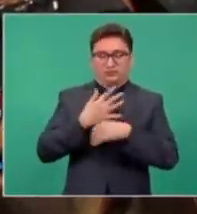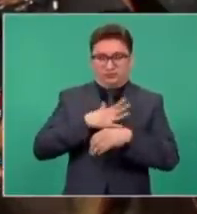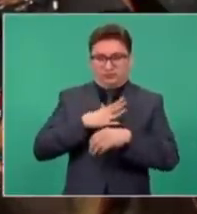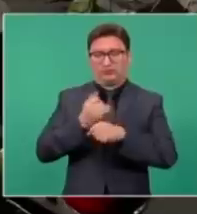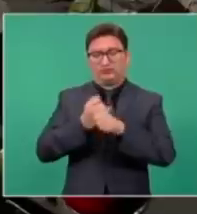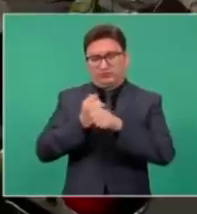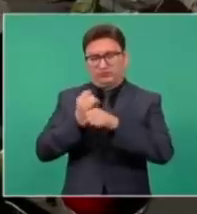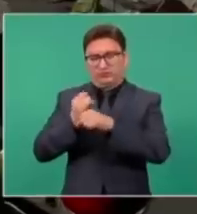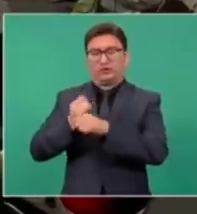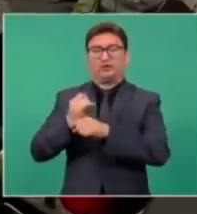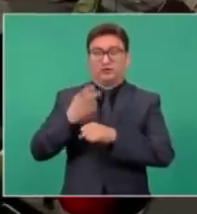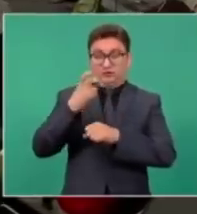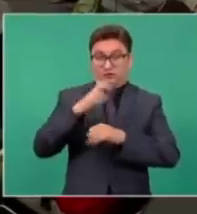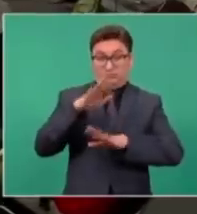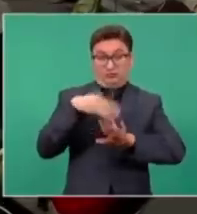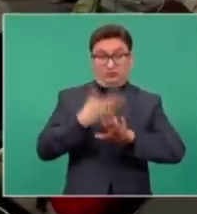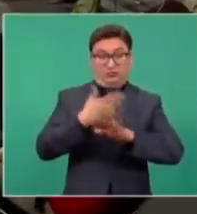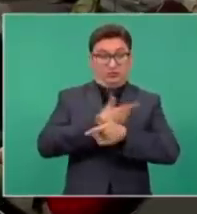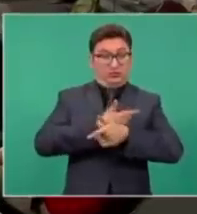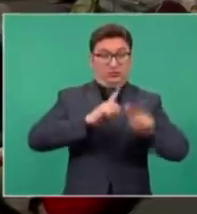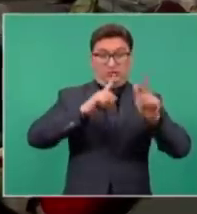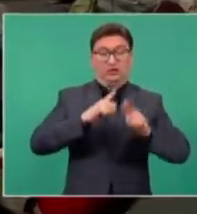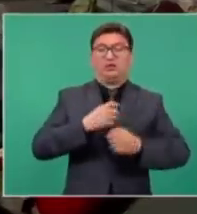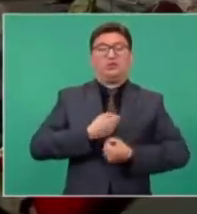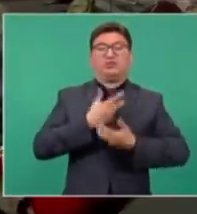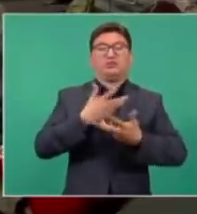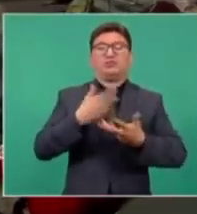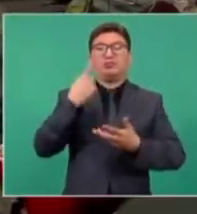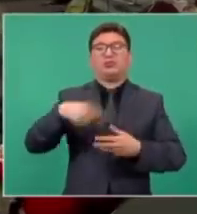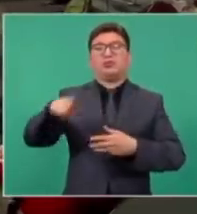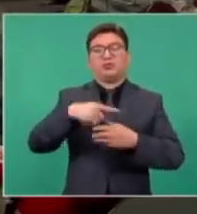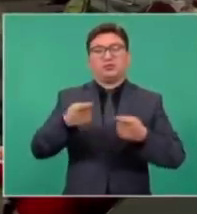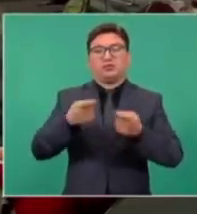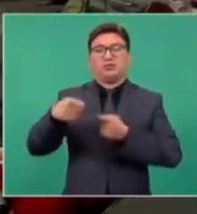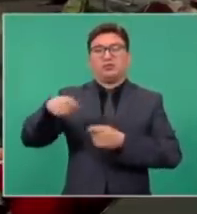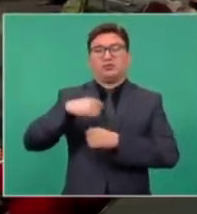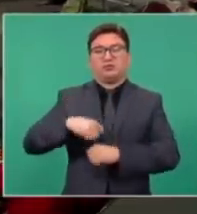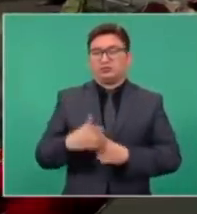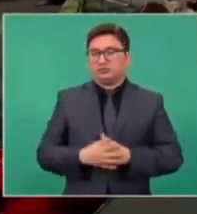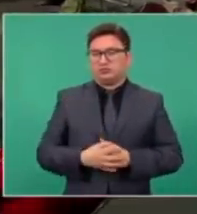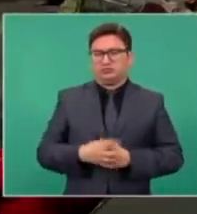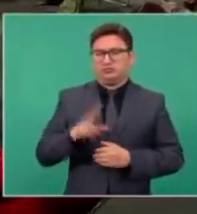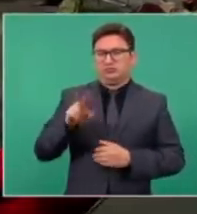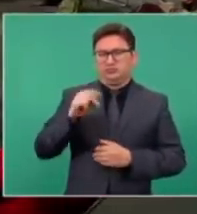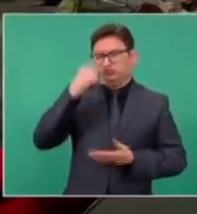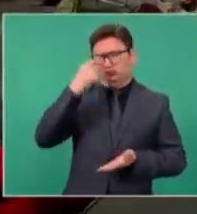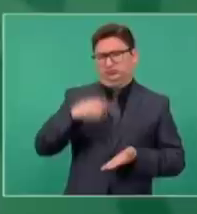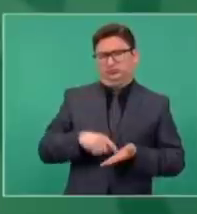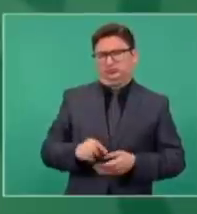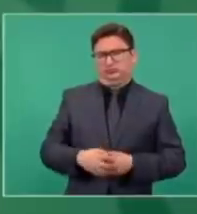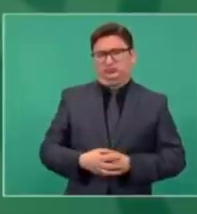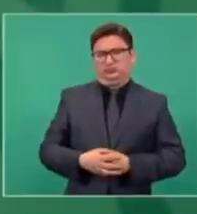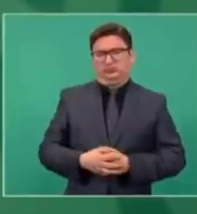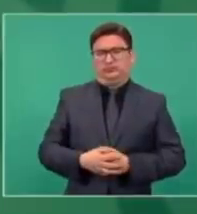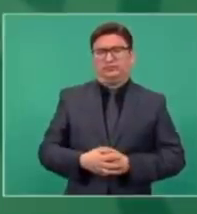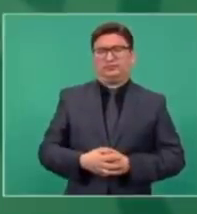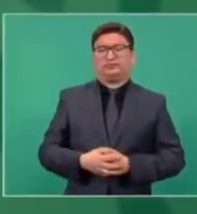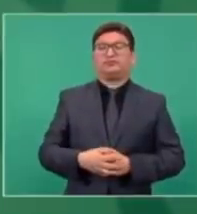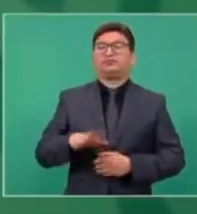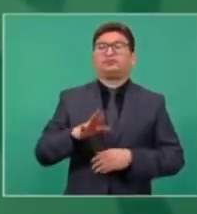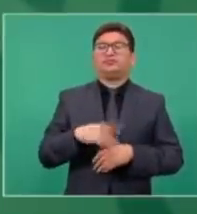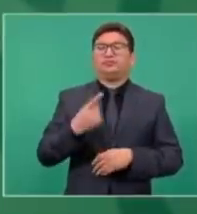constituiría una amenaza a la libertad y autonomía de este tipo de organismos? No, creo. Además, ya